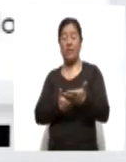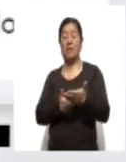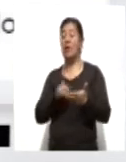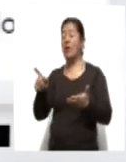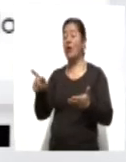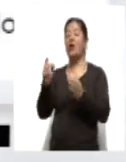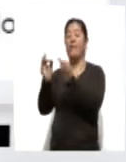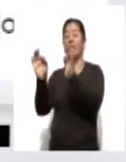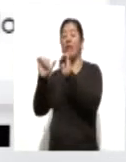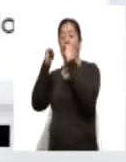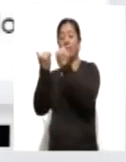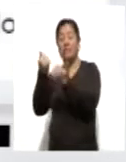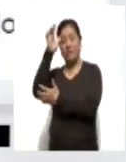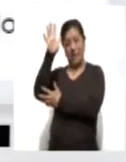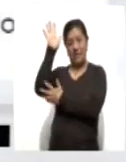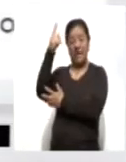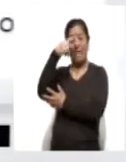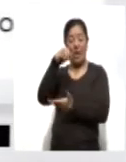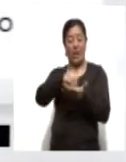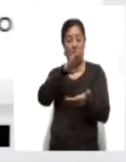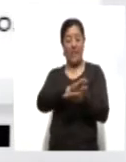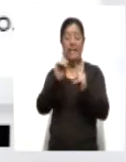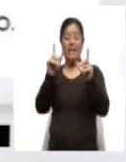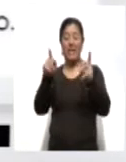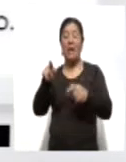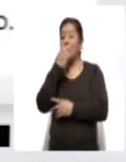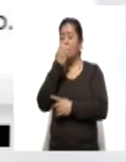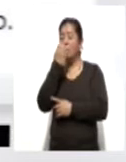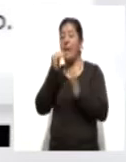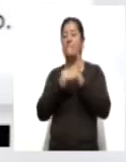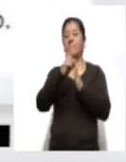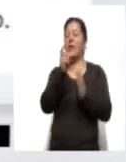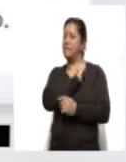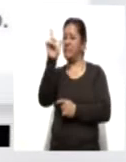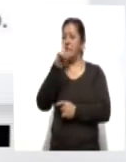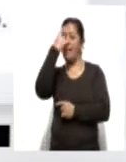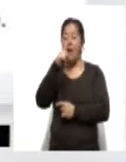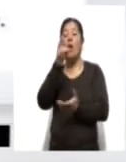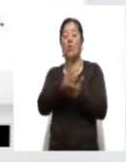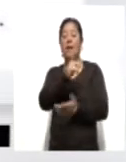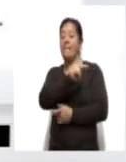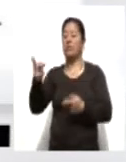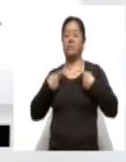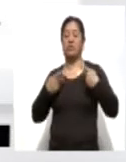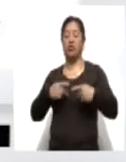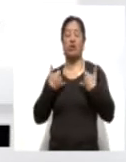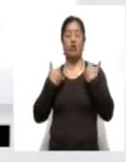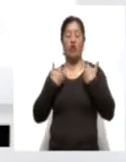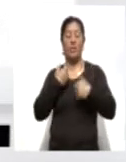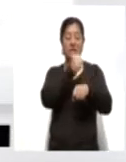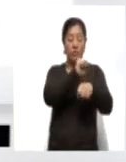Azteca para establecer en Tlaxcala una escuela con un método especial dirigido a estudiantes destacados de secundaria y